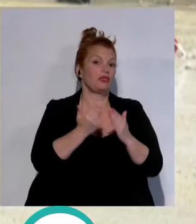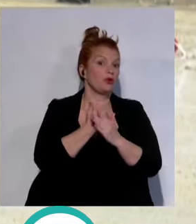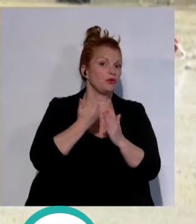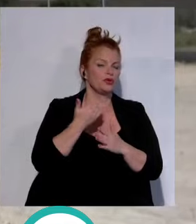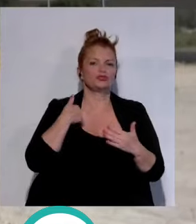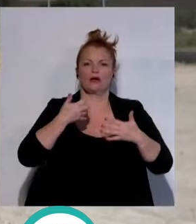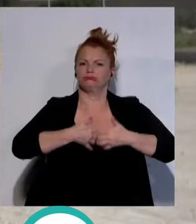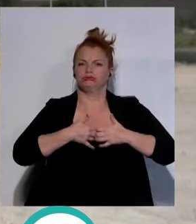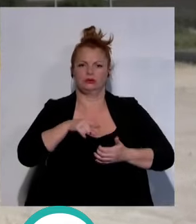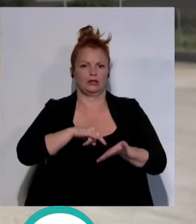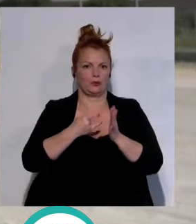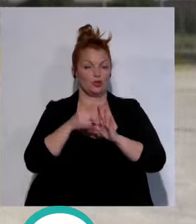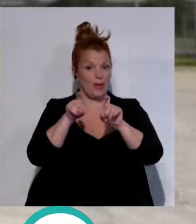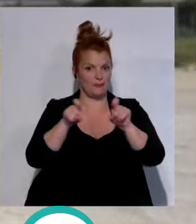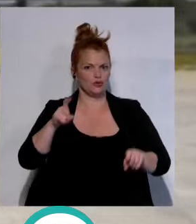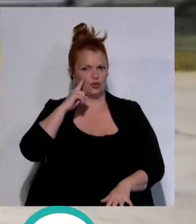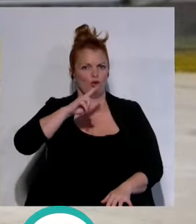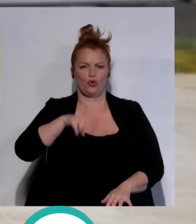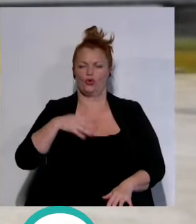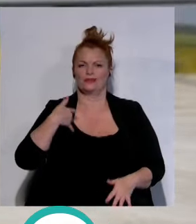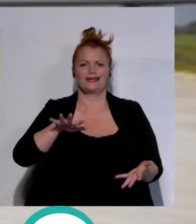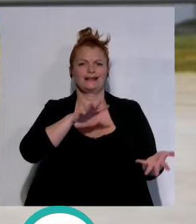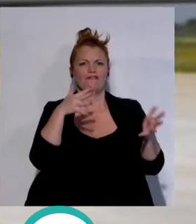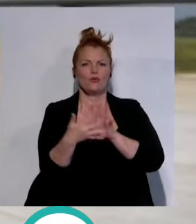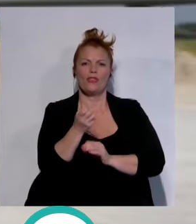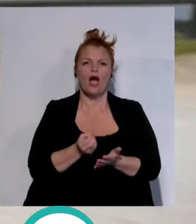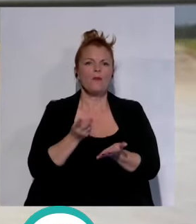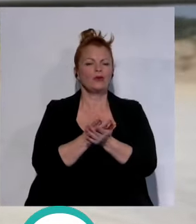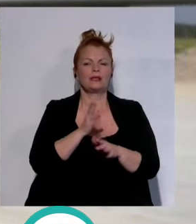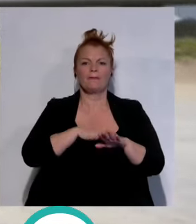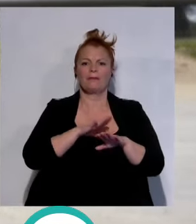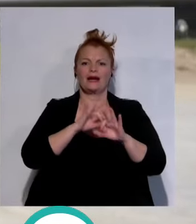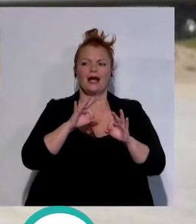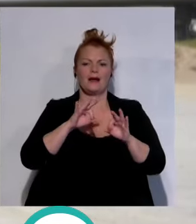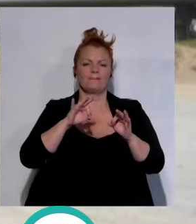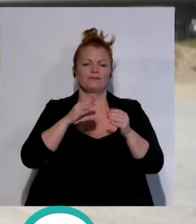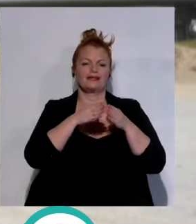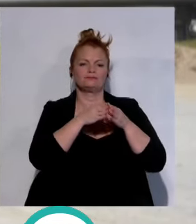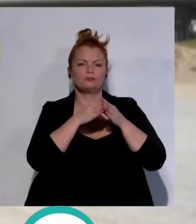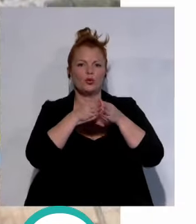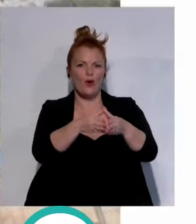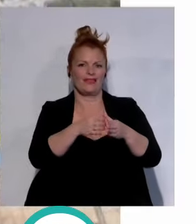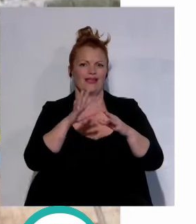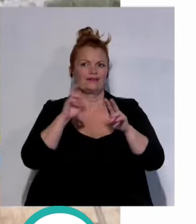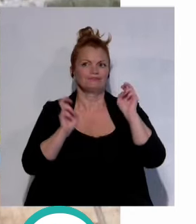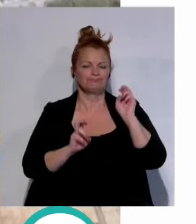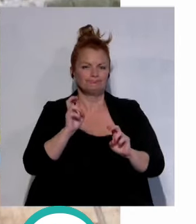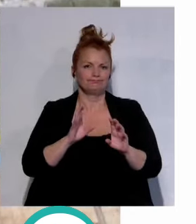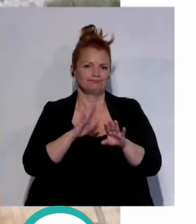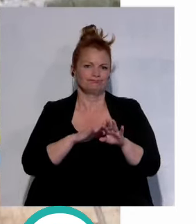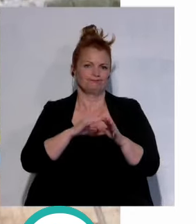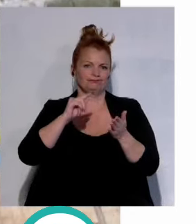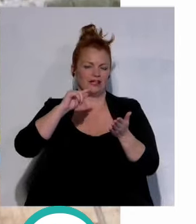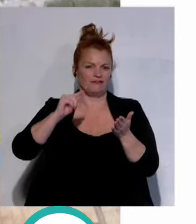proyecto el empresario reconoce la transformación y apuesta que supone para el tránsito portuario de Cádiz la llegada de la firma que